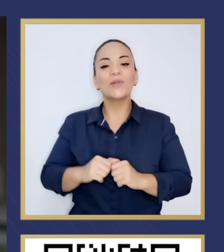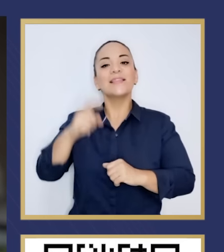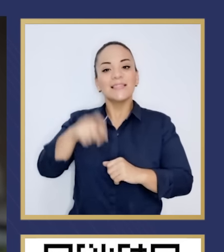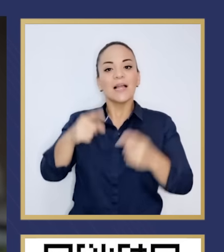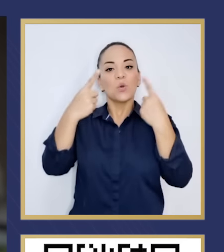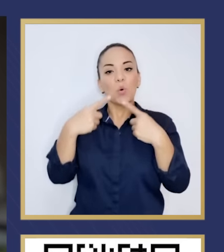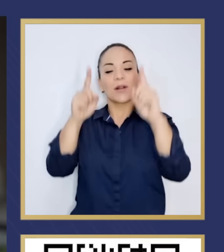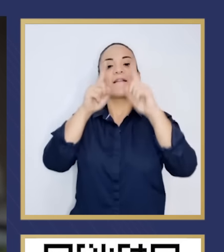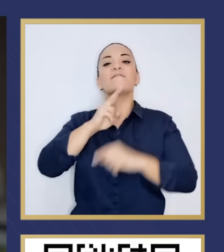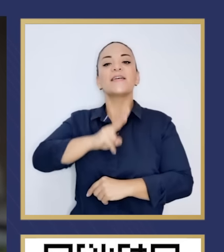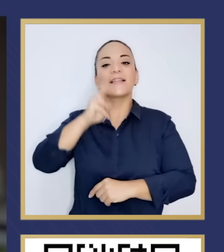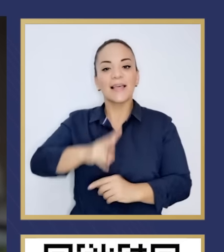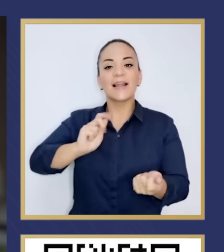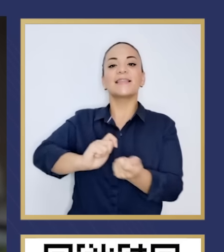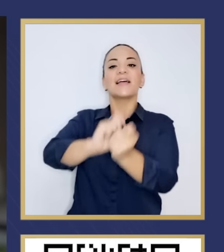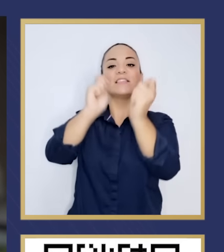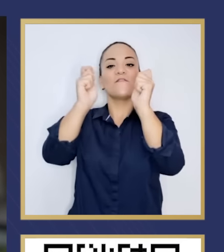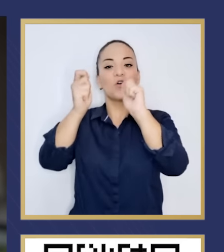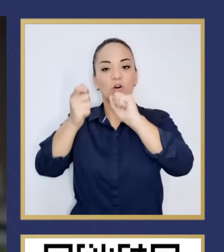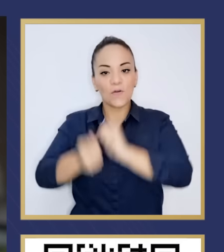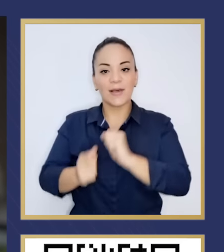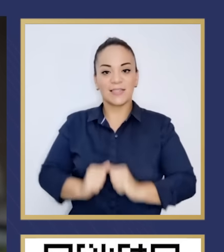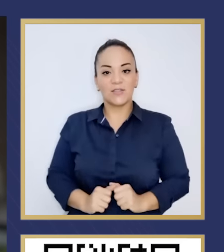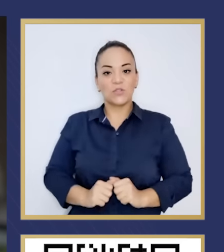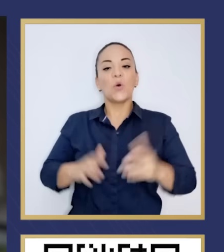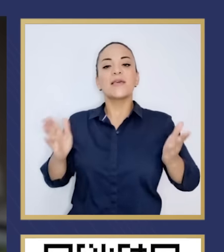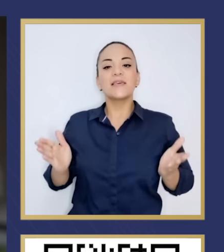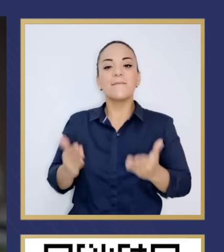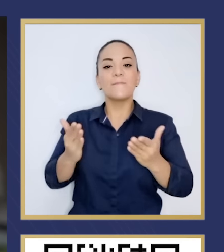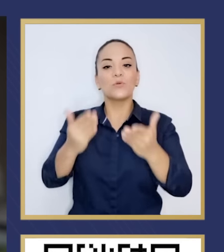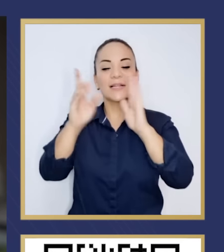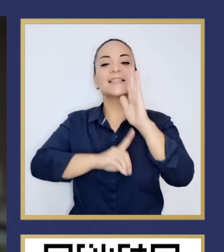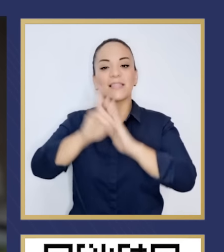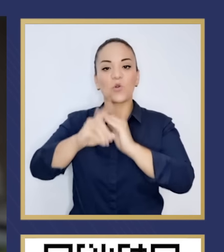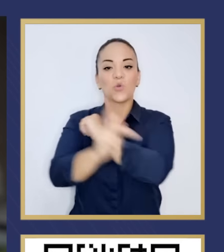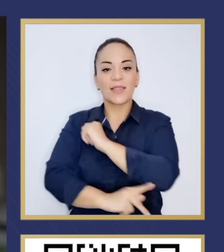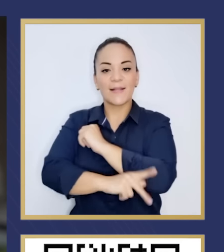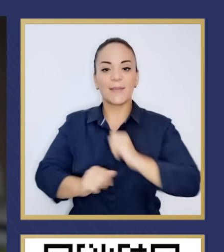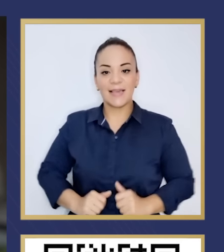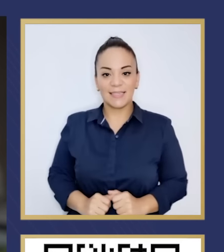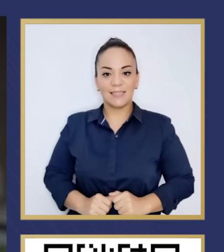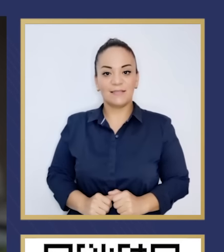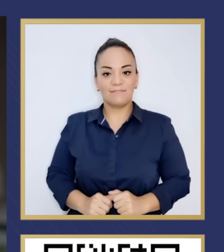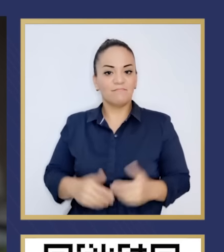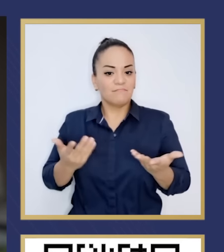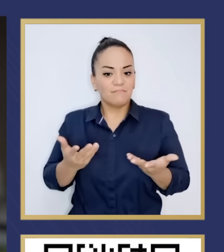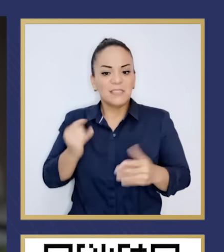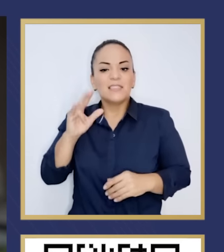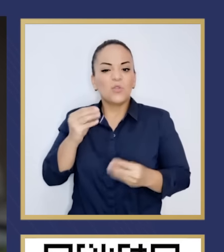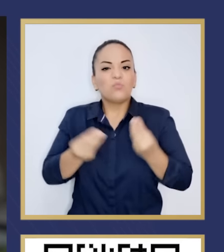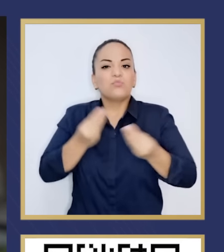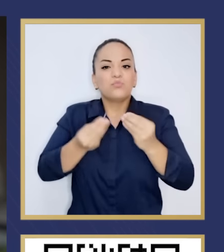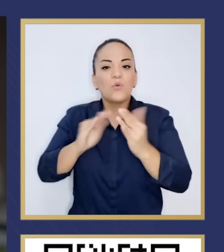verdadera transformación para impulsar el desarrollo nacional. Si no, ¿qué va a hacer el pueblo de Costa Rica?